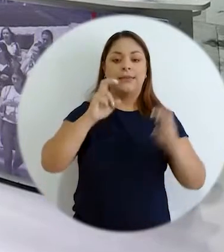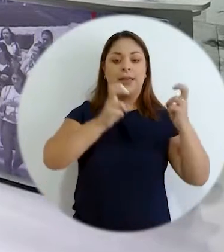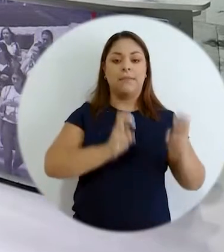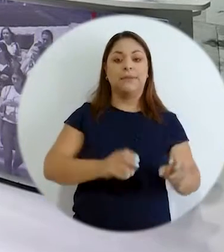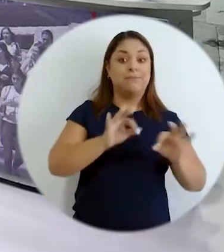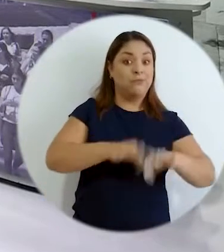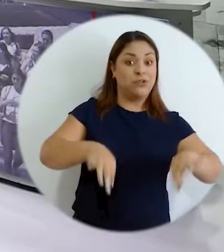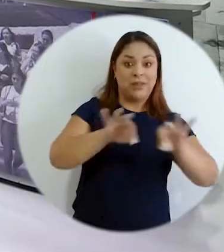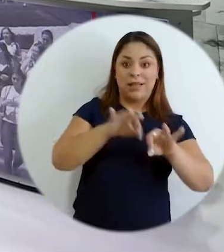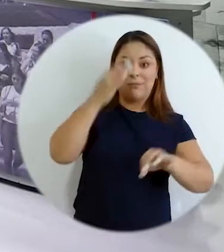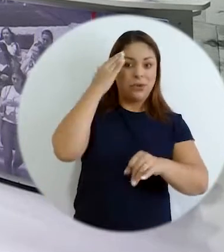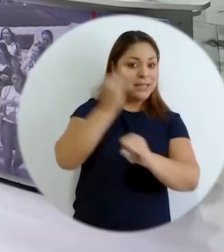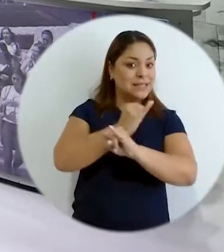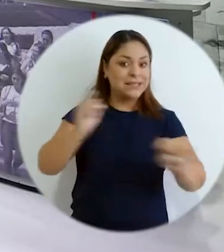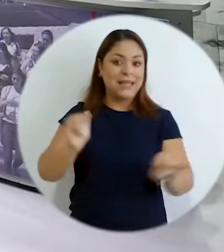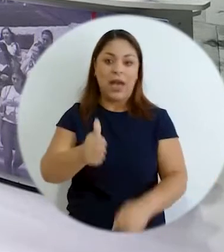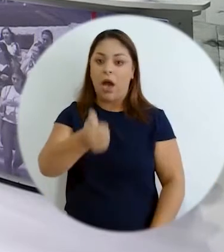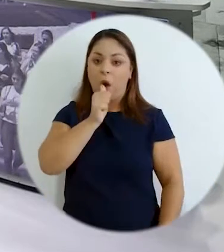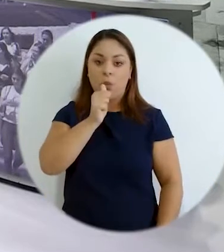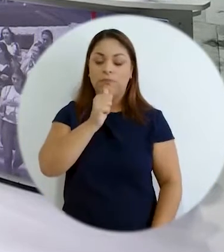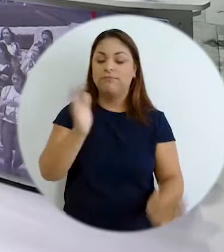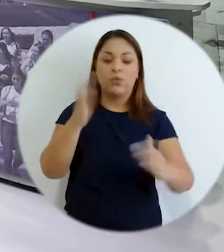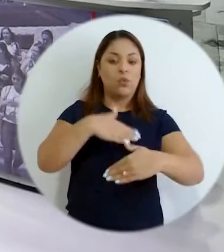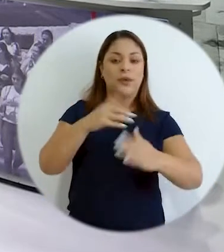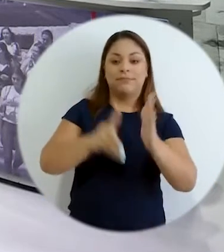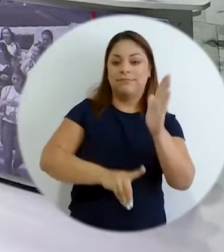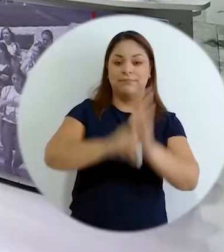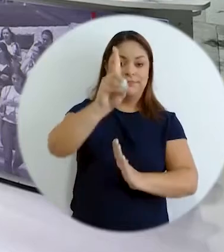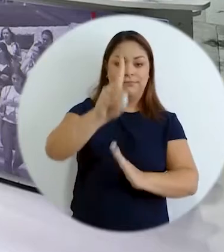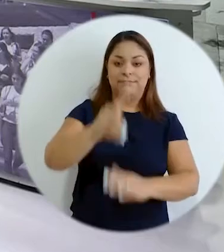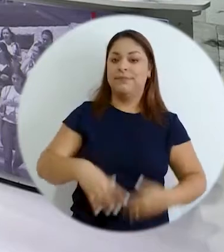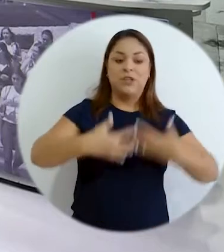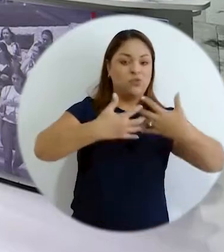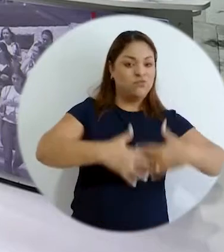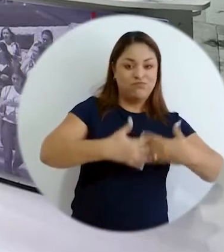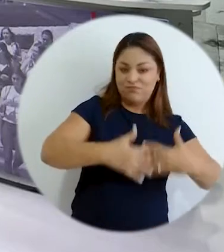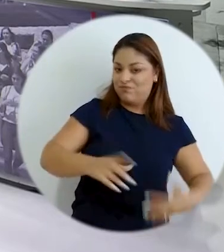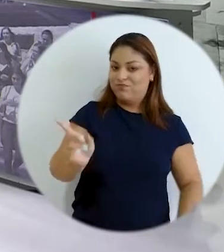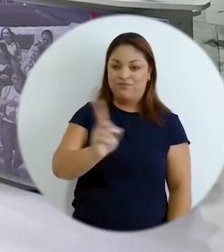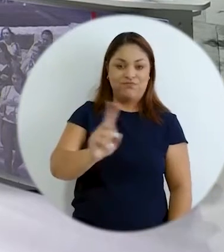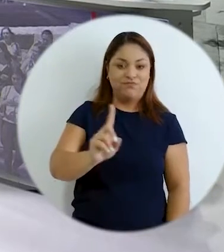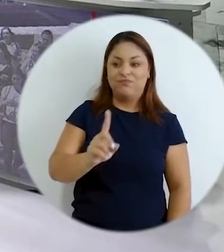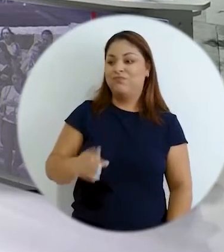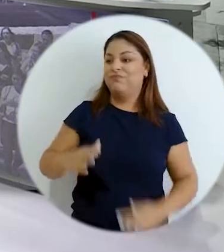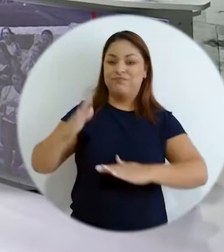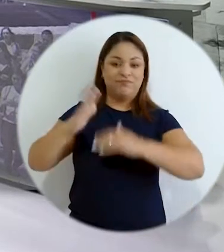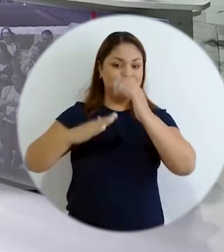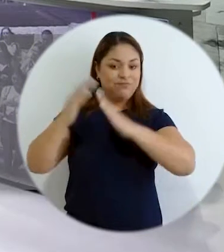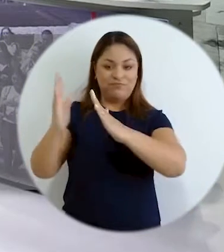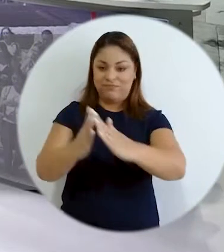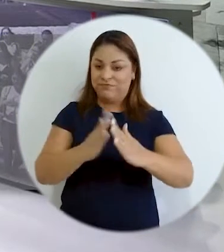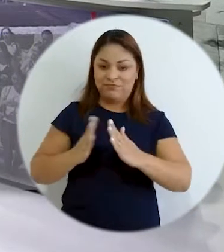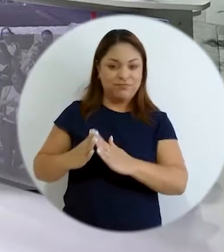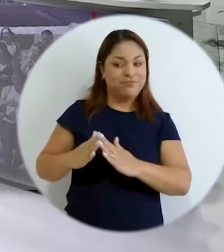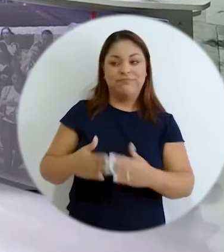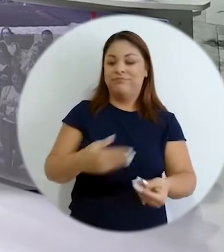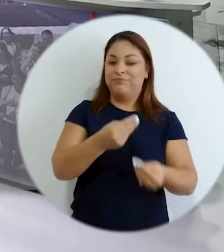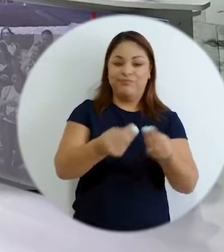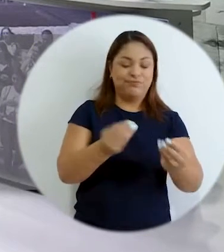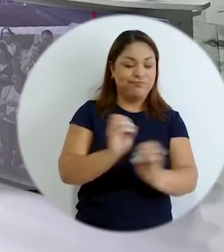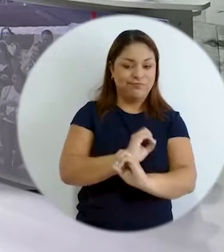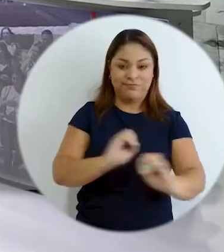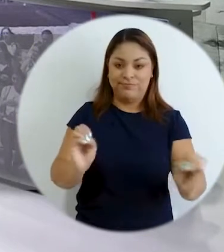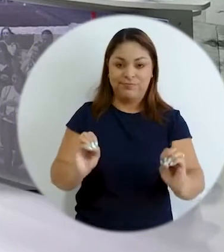aspecto fundamental sin agua no hay desarrollo ¿verdad? sin agua no hay desarrollo ni industrial ni residencial ni